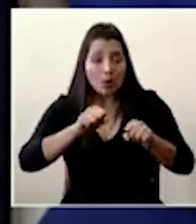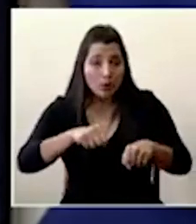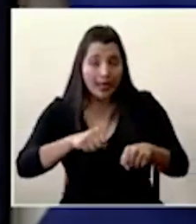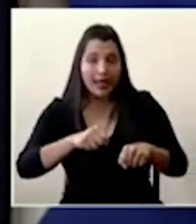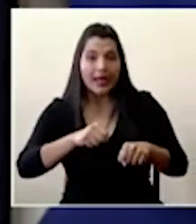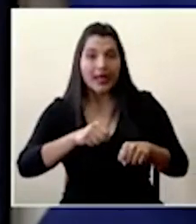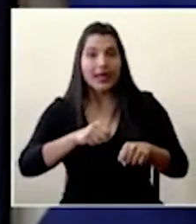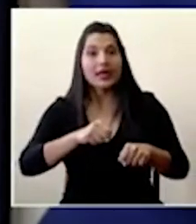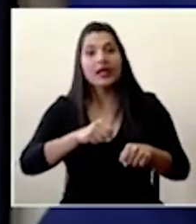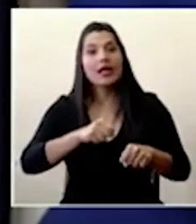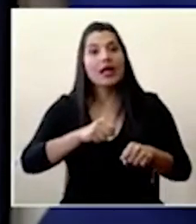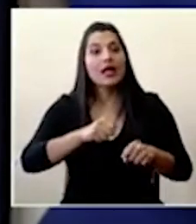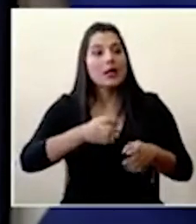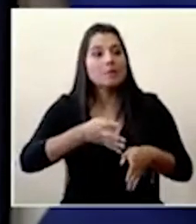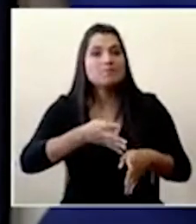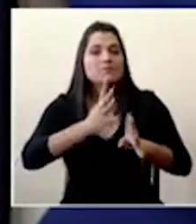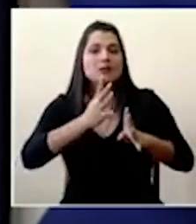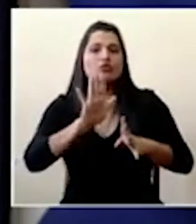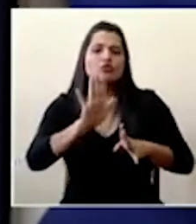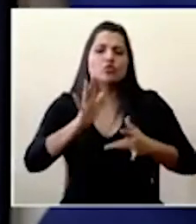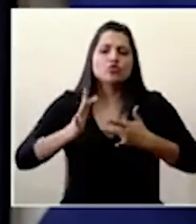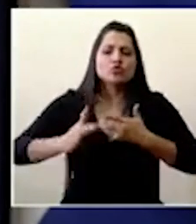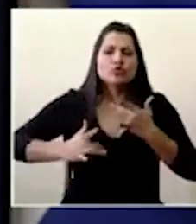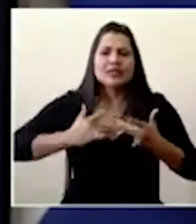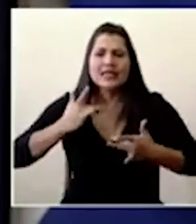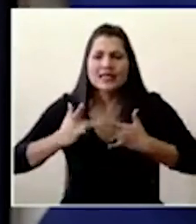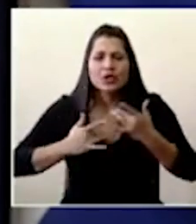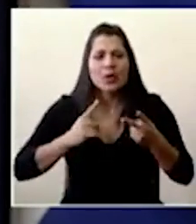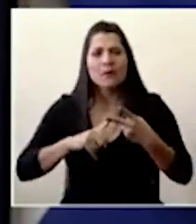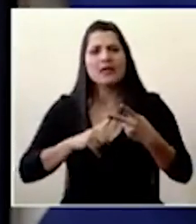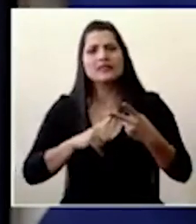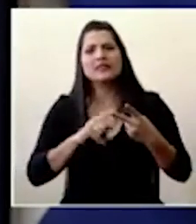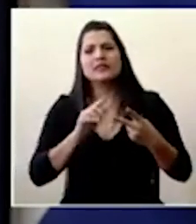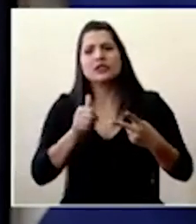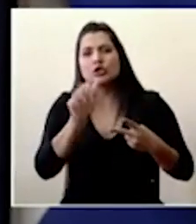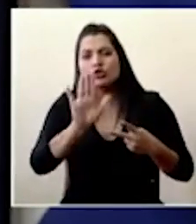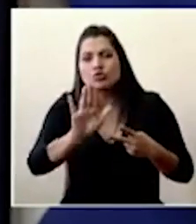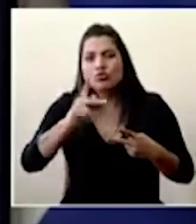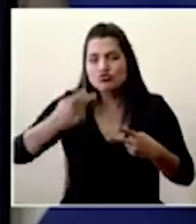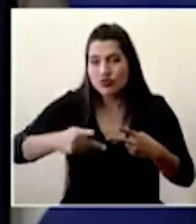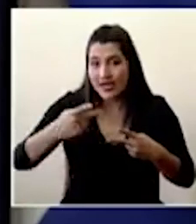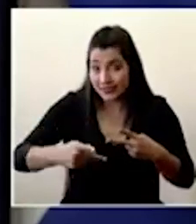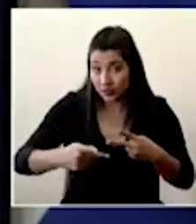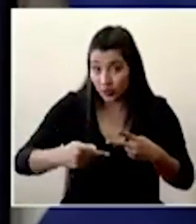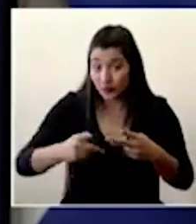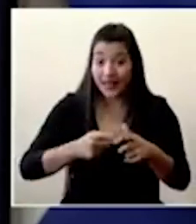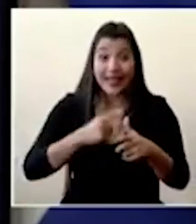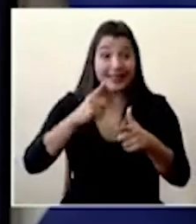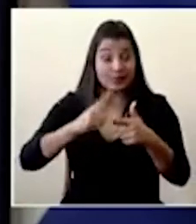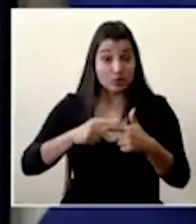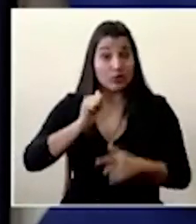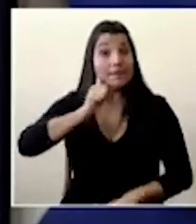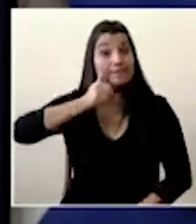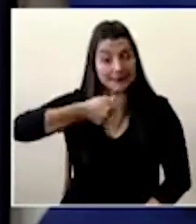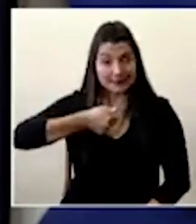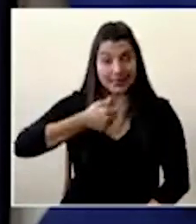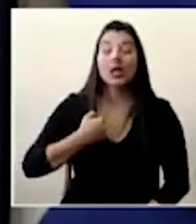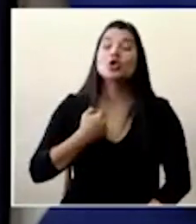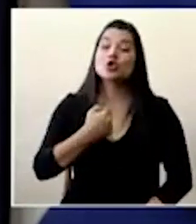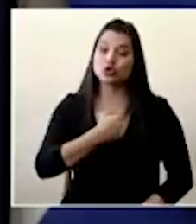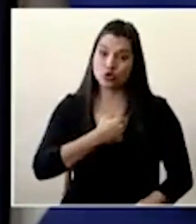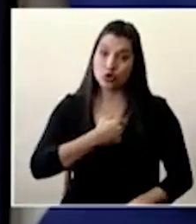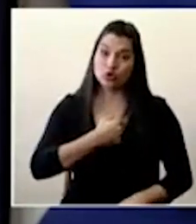su riesgo y el riesgo colectivo de la comunidad ante esta pandemia. Así que el día de mañana estaremos